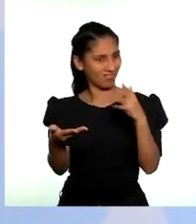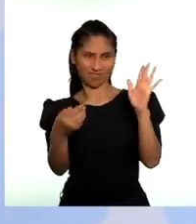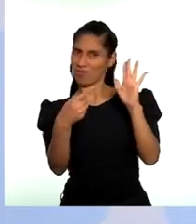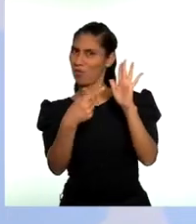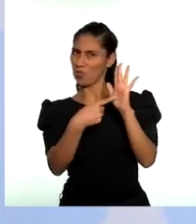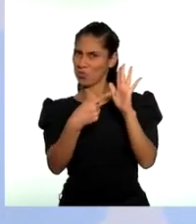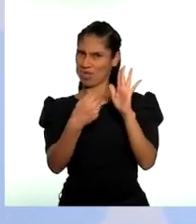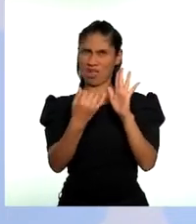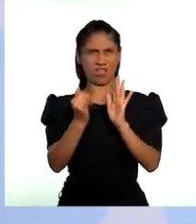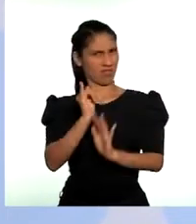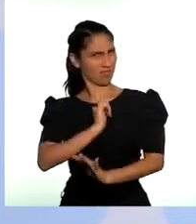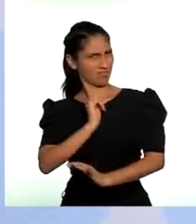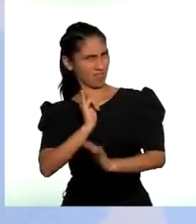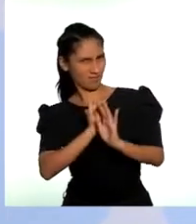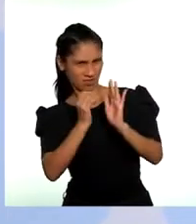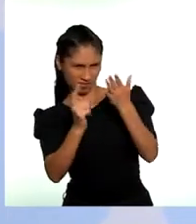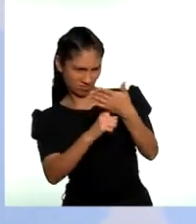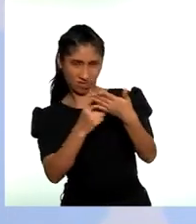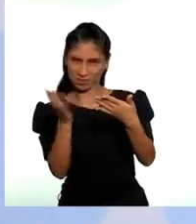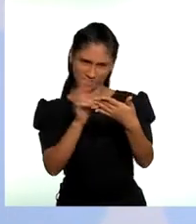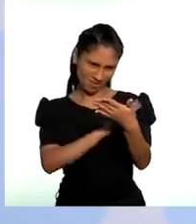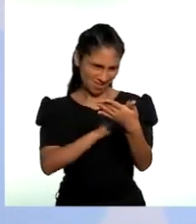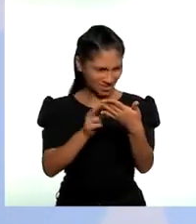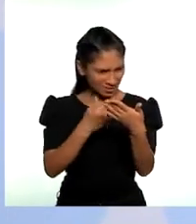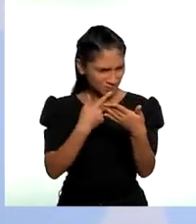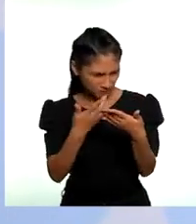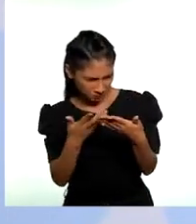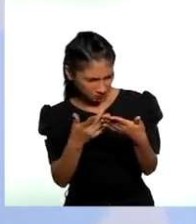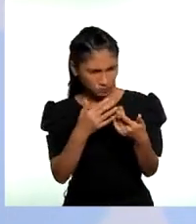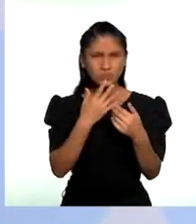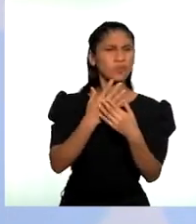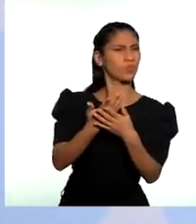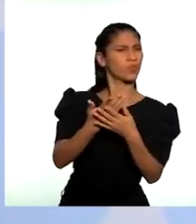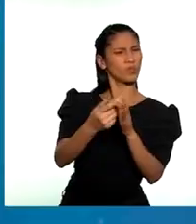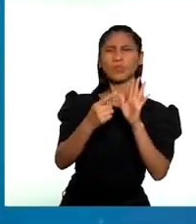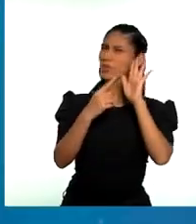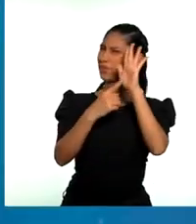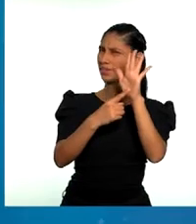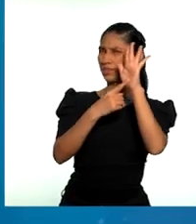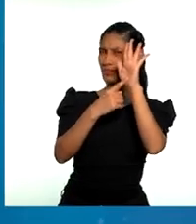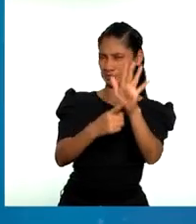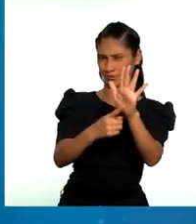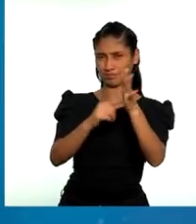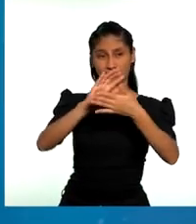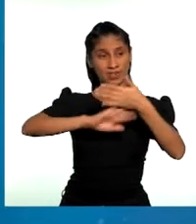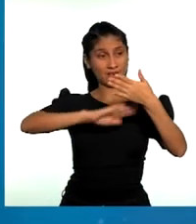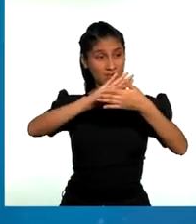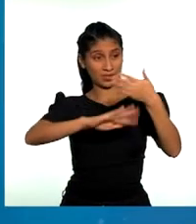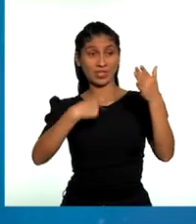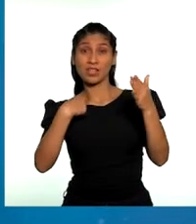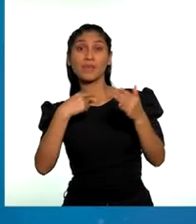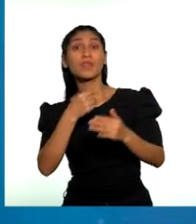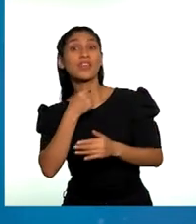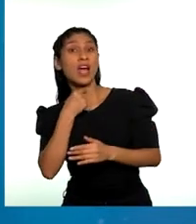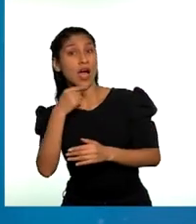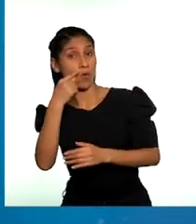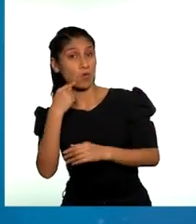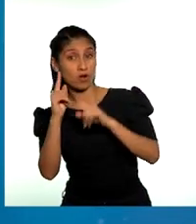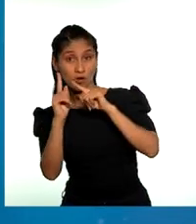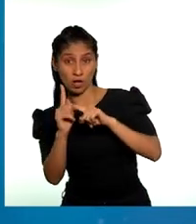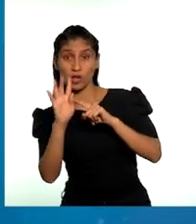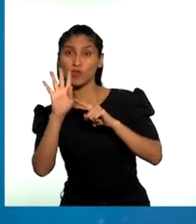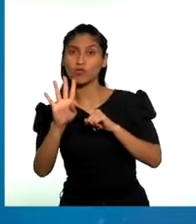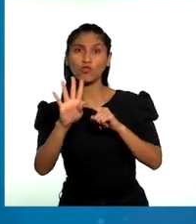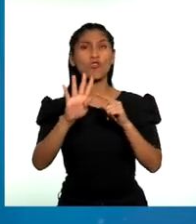identificación? A ver, leeré la nota de Rafaela. Comparto contigo la libreta electoral de mi abuelo,